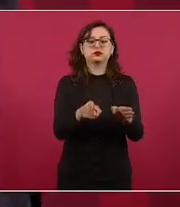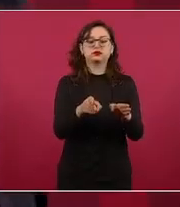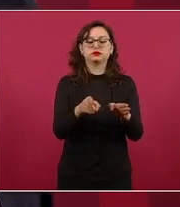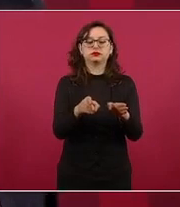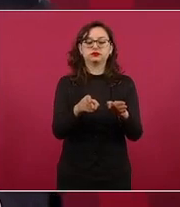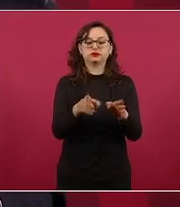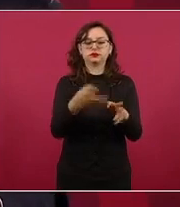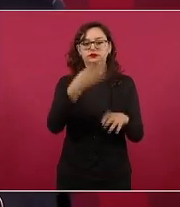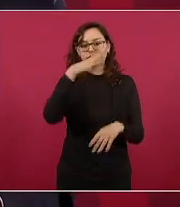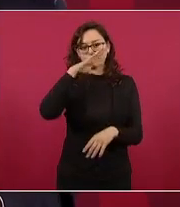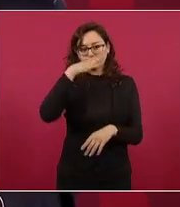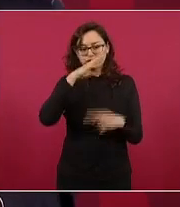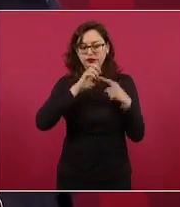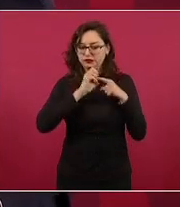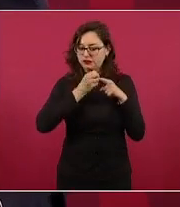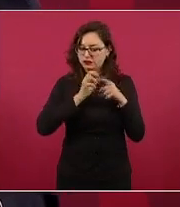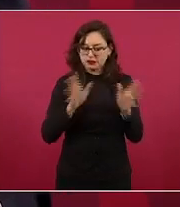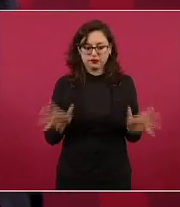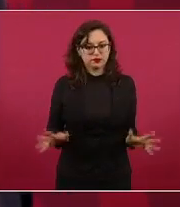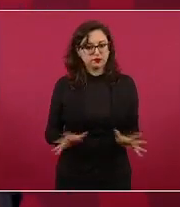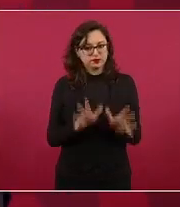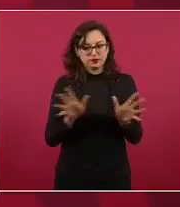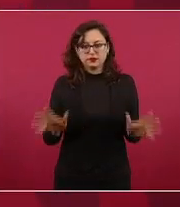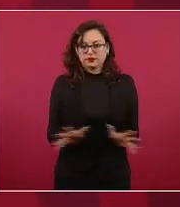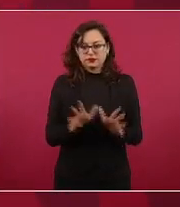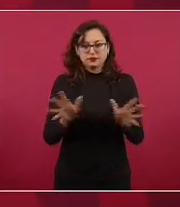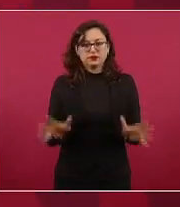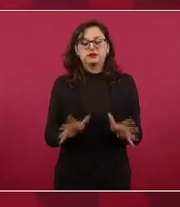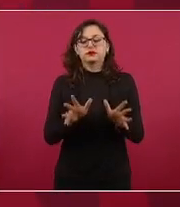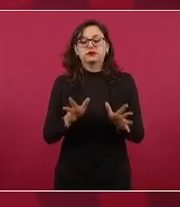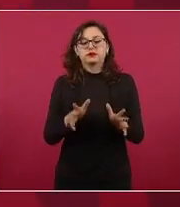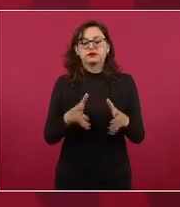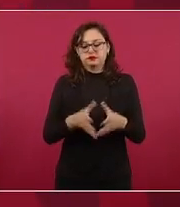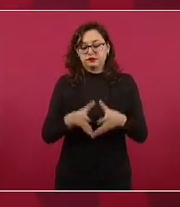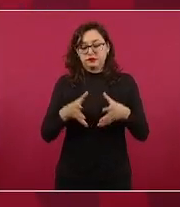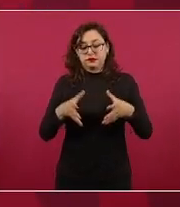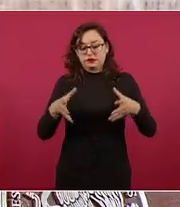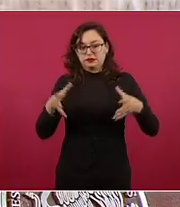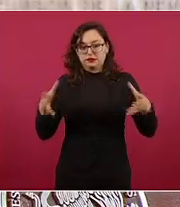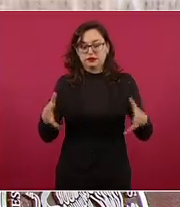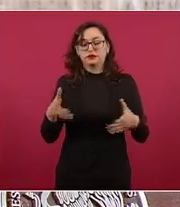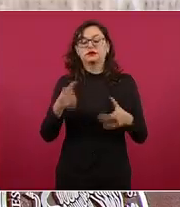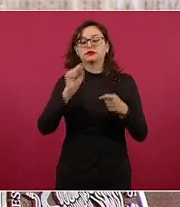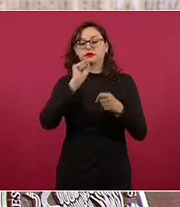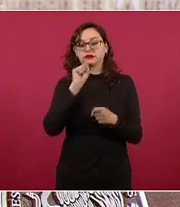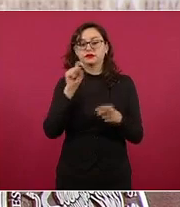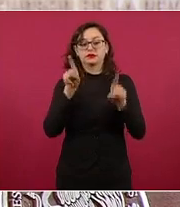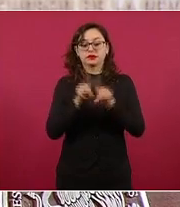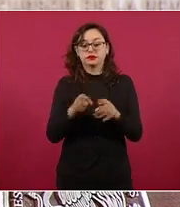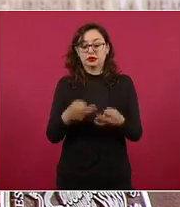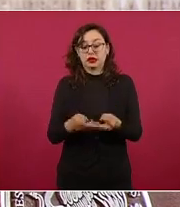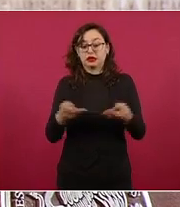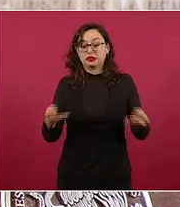y nos comprometimos a aumentar al doble la producción de fertilizantes